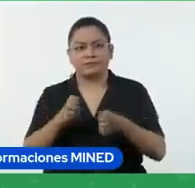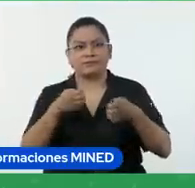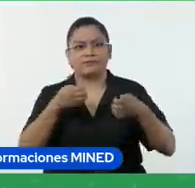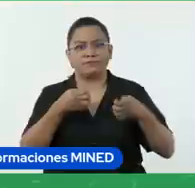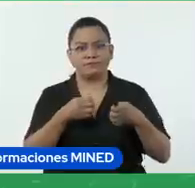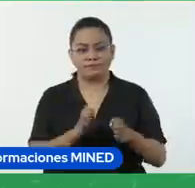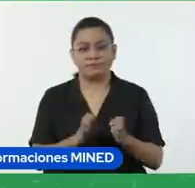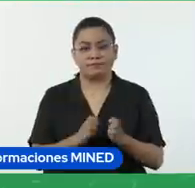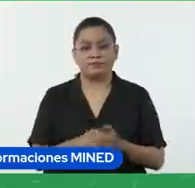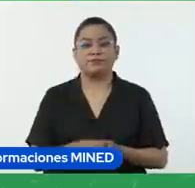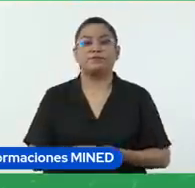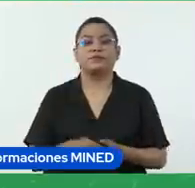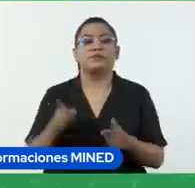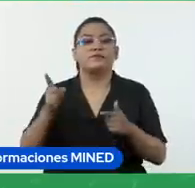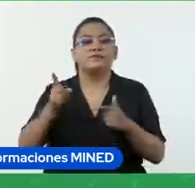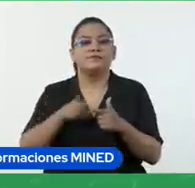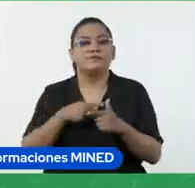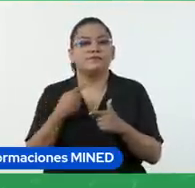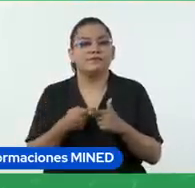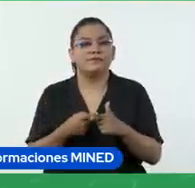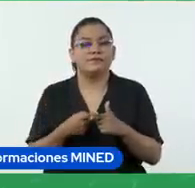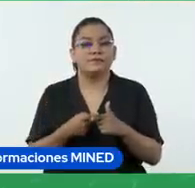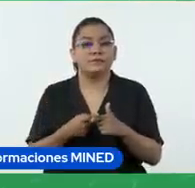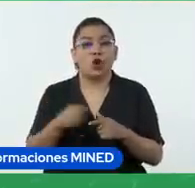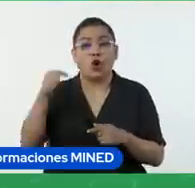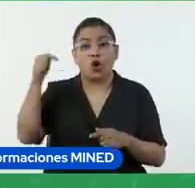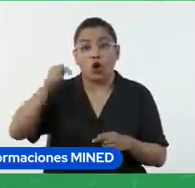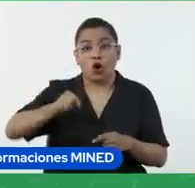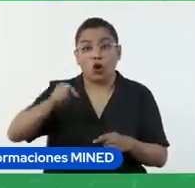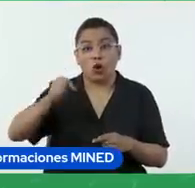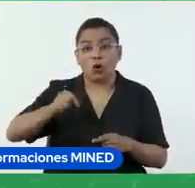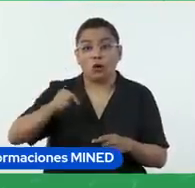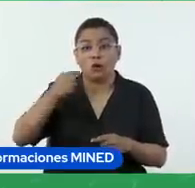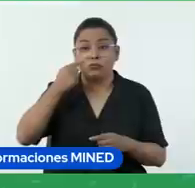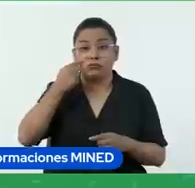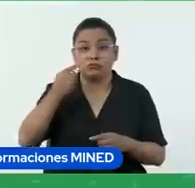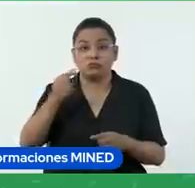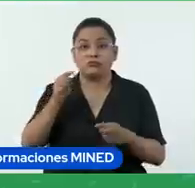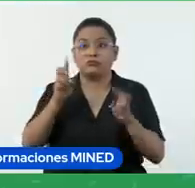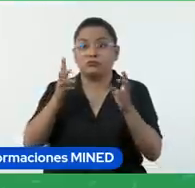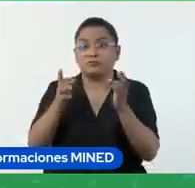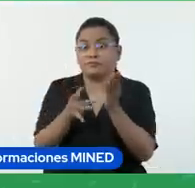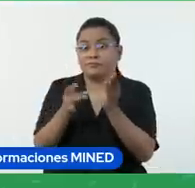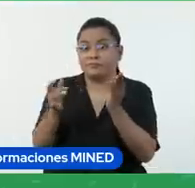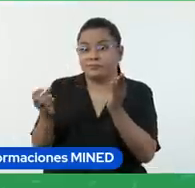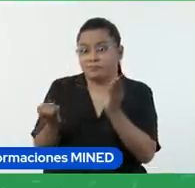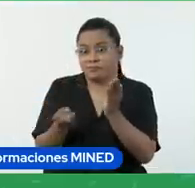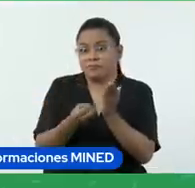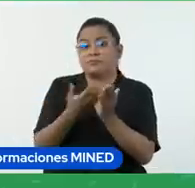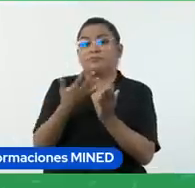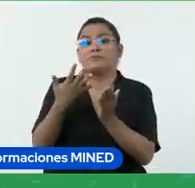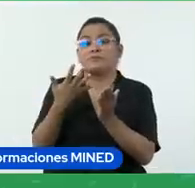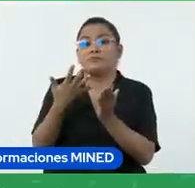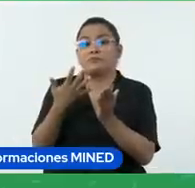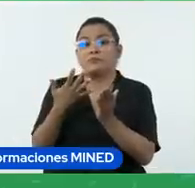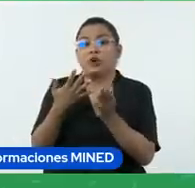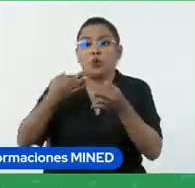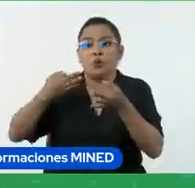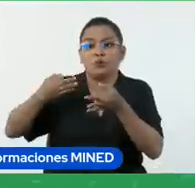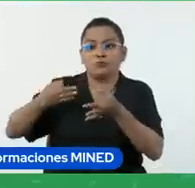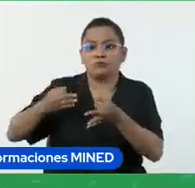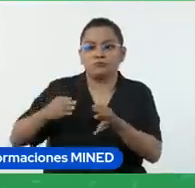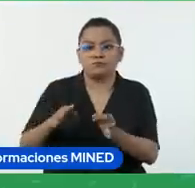De modo que lo que veremos hoy día tiene relación con las tecnologías digitales como un medio que podemos